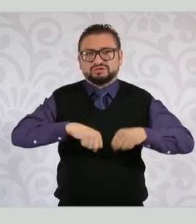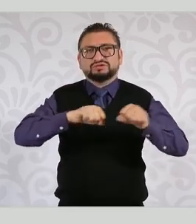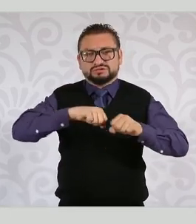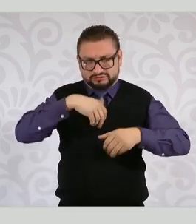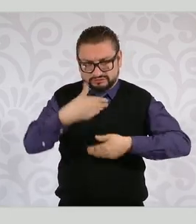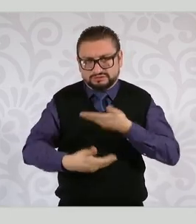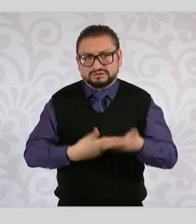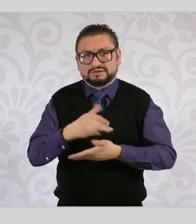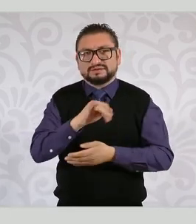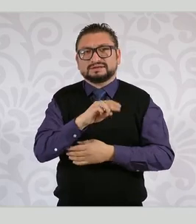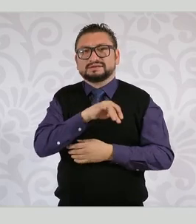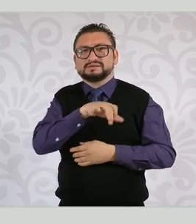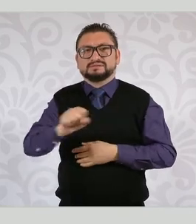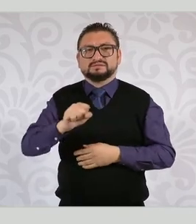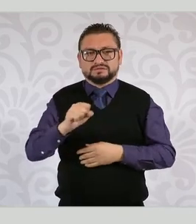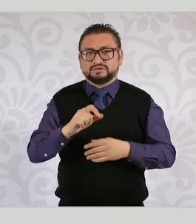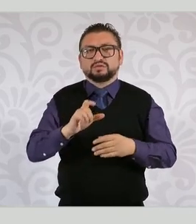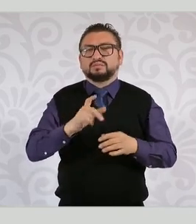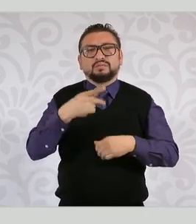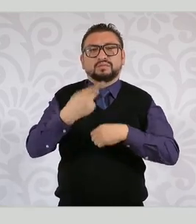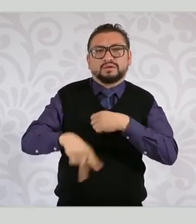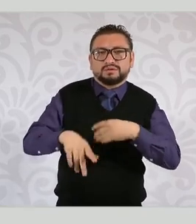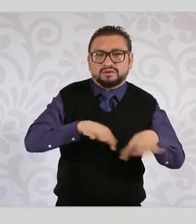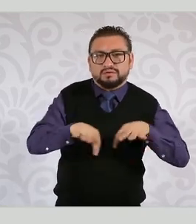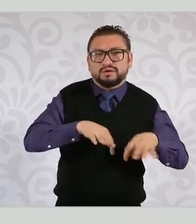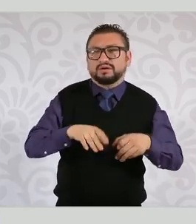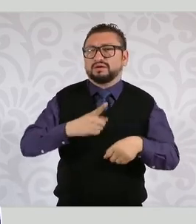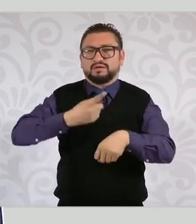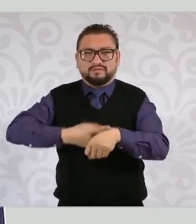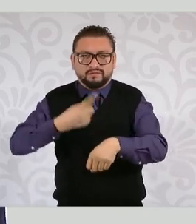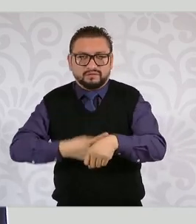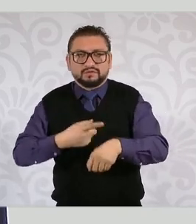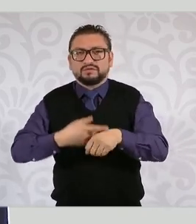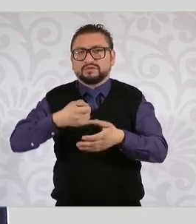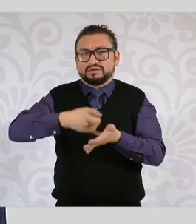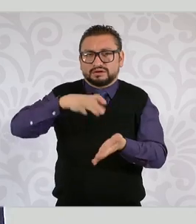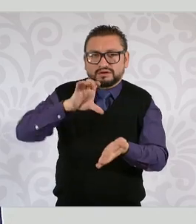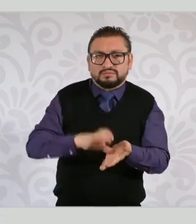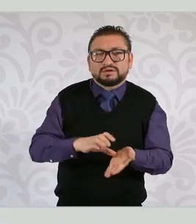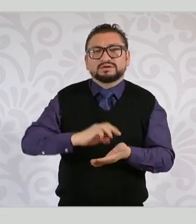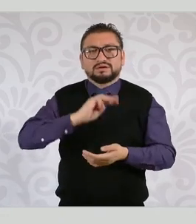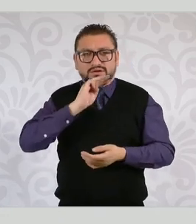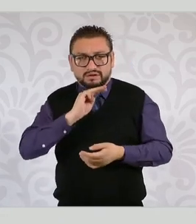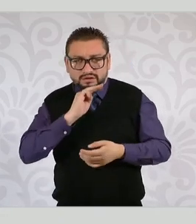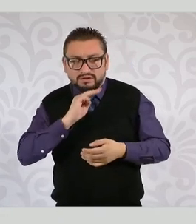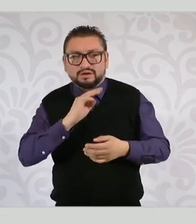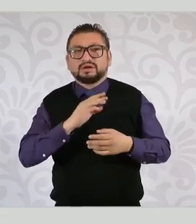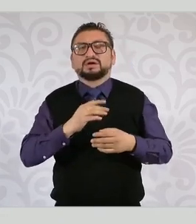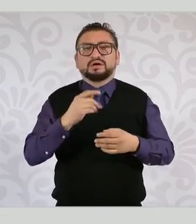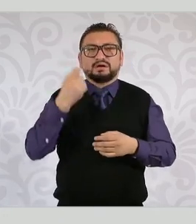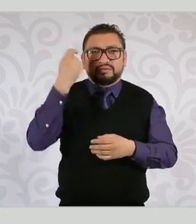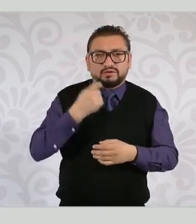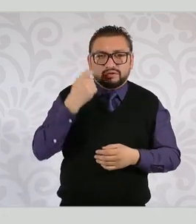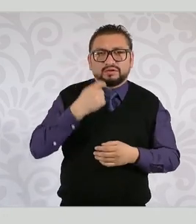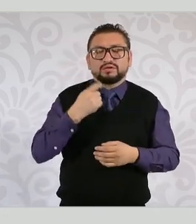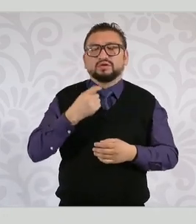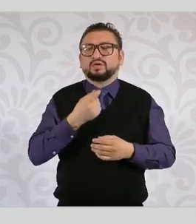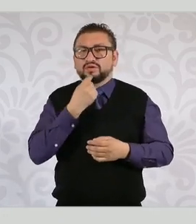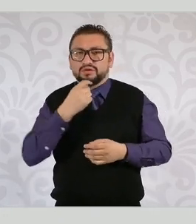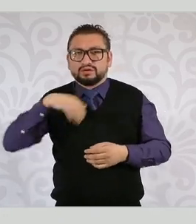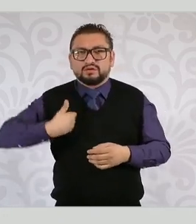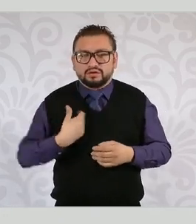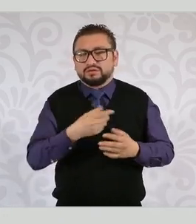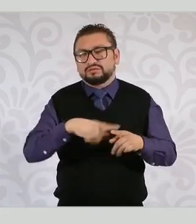del IMSS, riesgos de trabajo, enfermedades, incapacidad, maternidad, pensiones y guarderías quedarán así